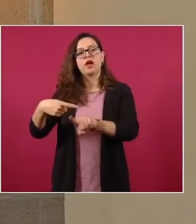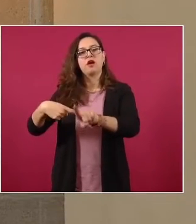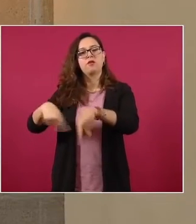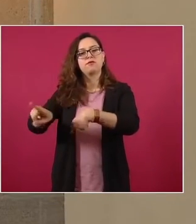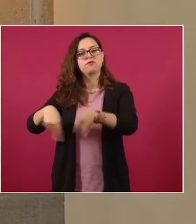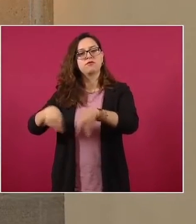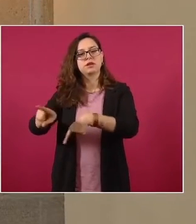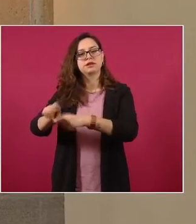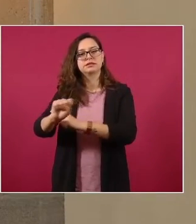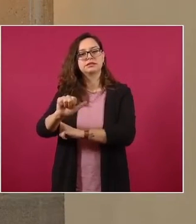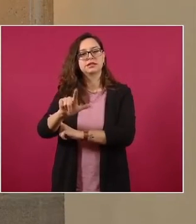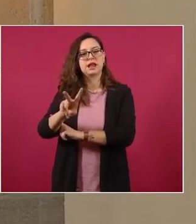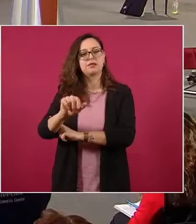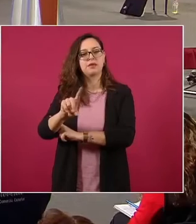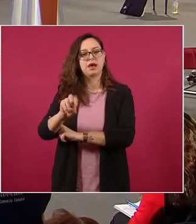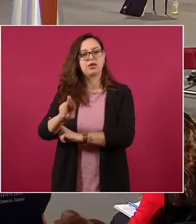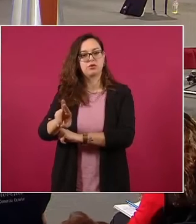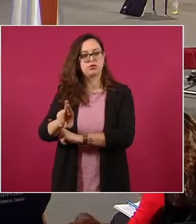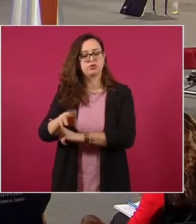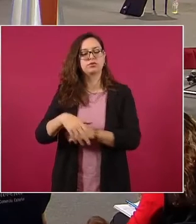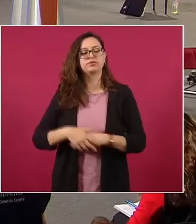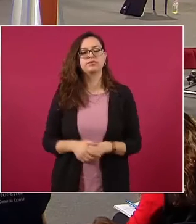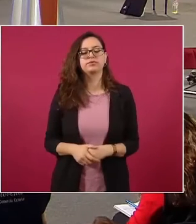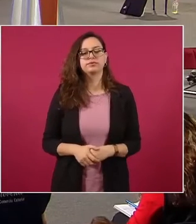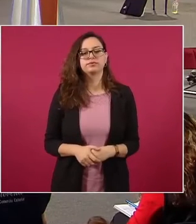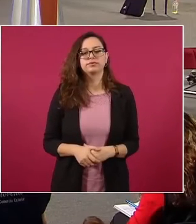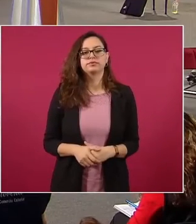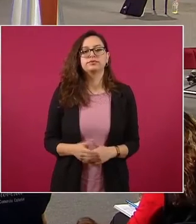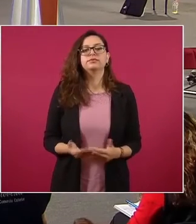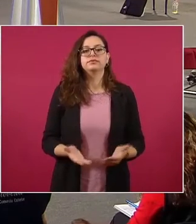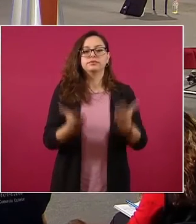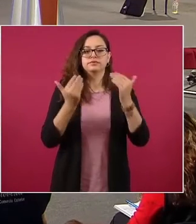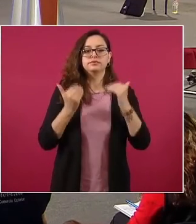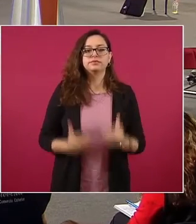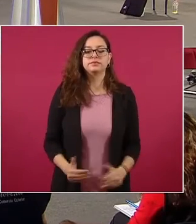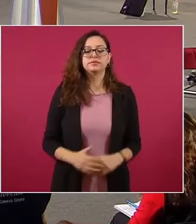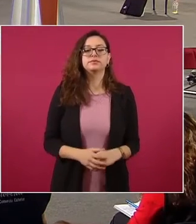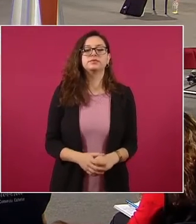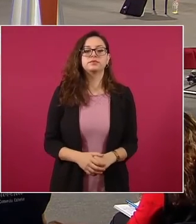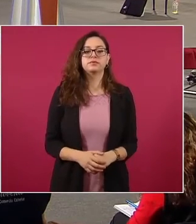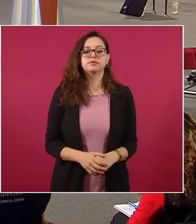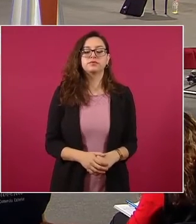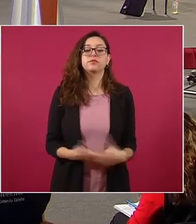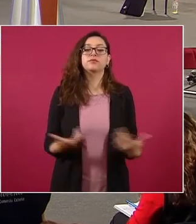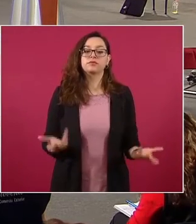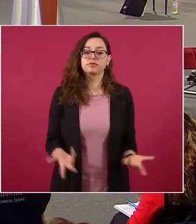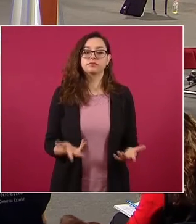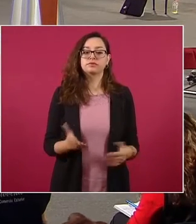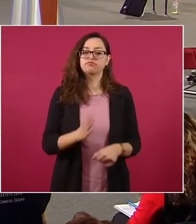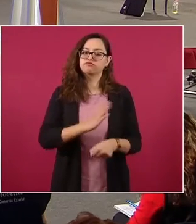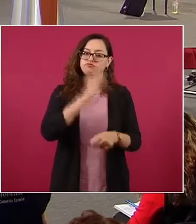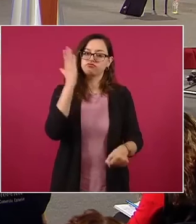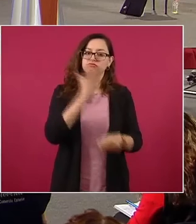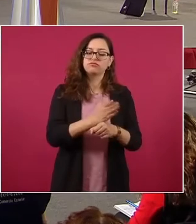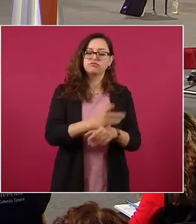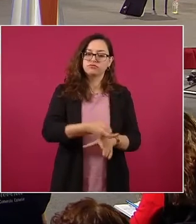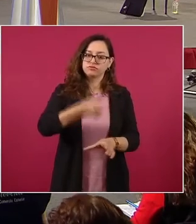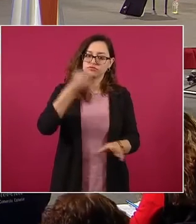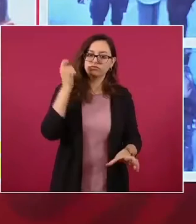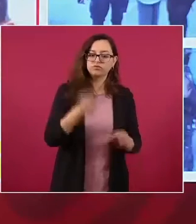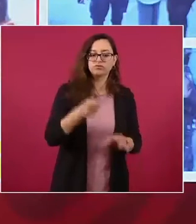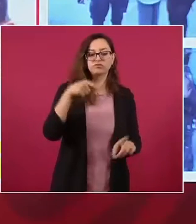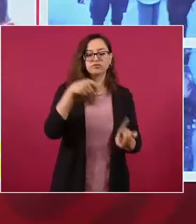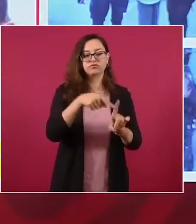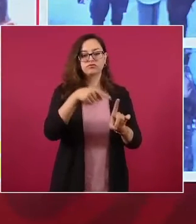Cabañas. Siguiente. También acumula una nueva sentencia un